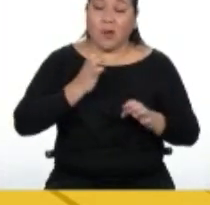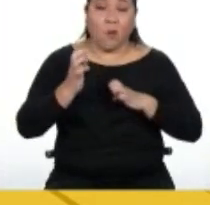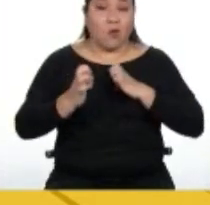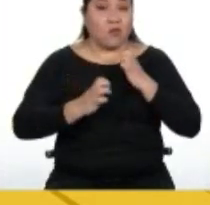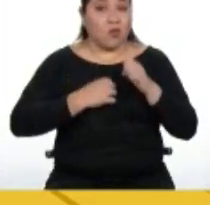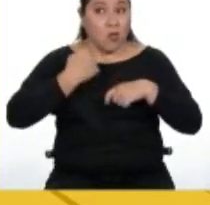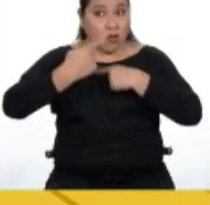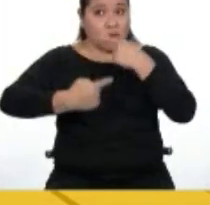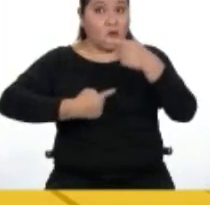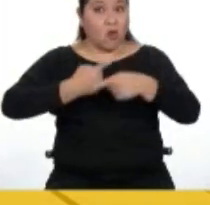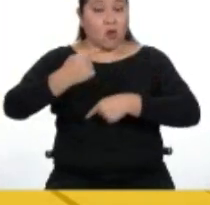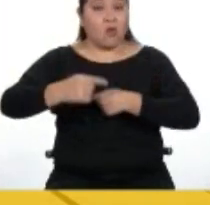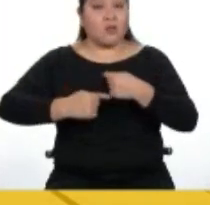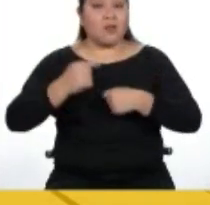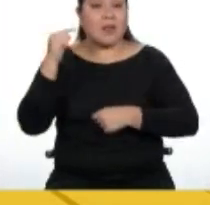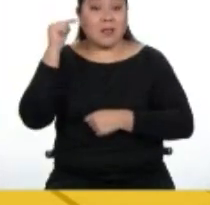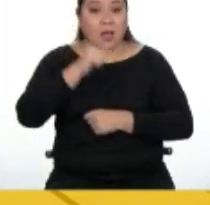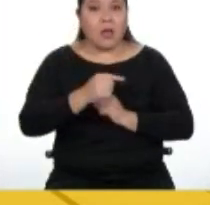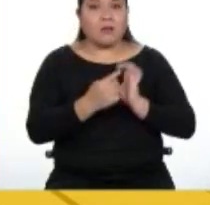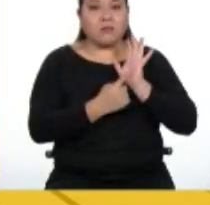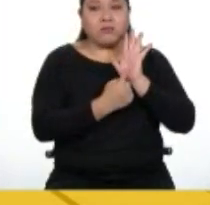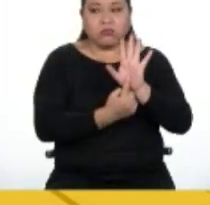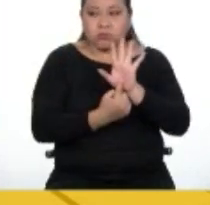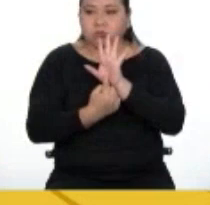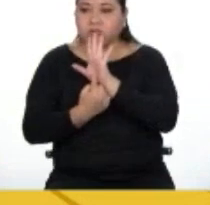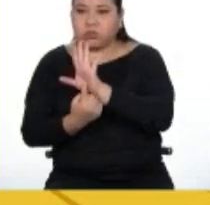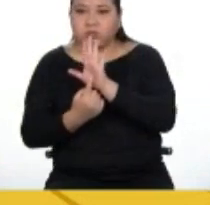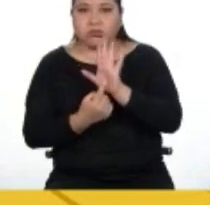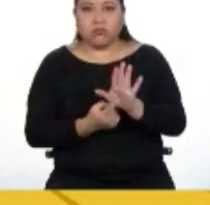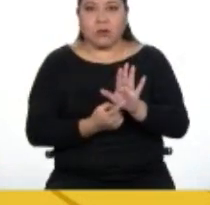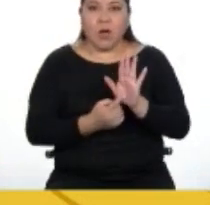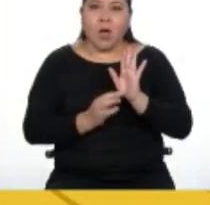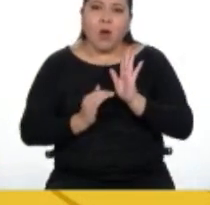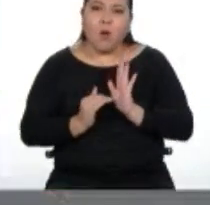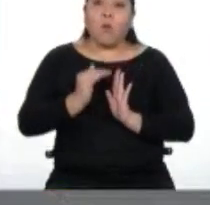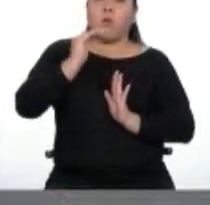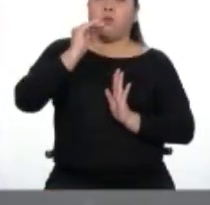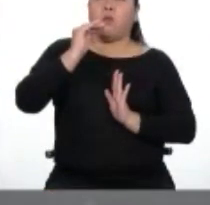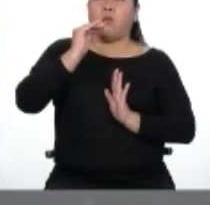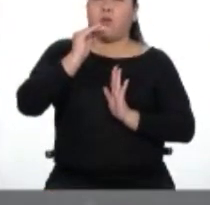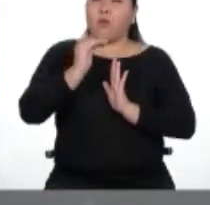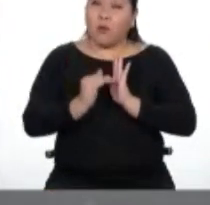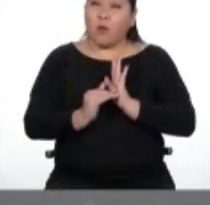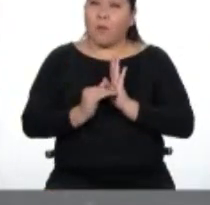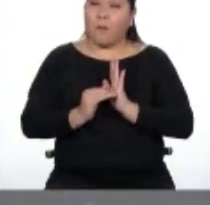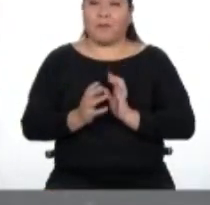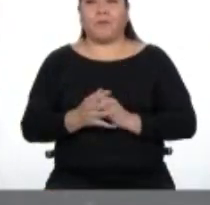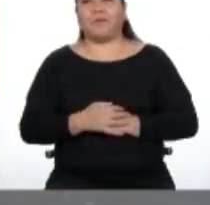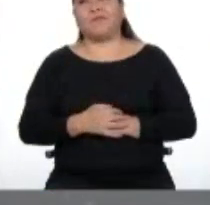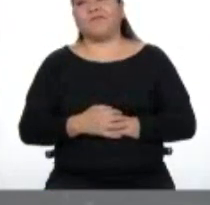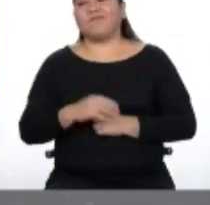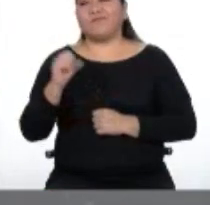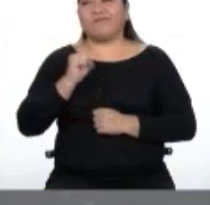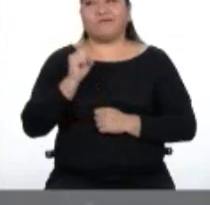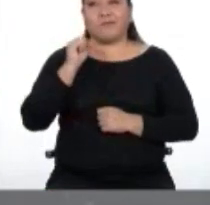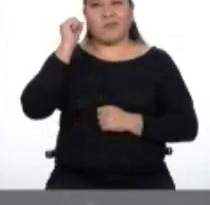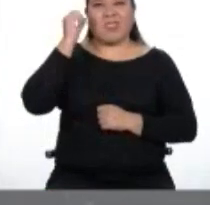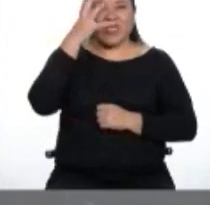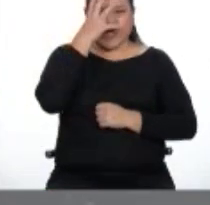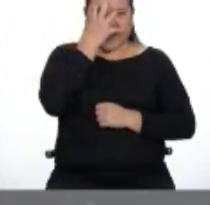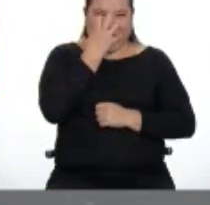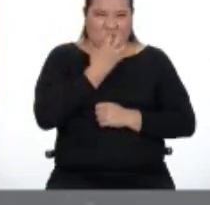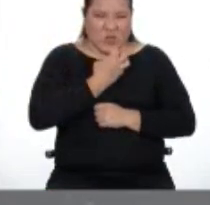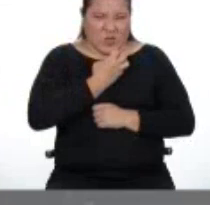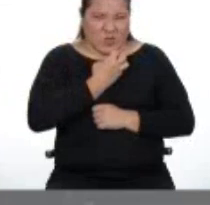diariamente. Ellas están presentes con mayor o menor intensidad. Sí, la cólera que yo sentí en ese